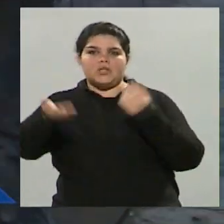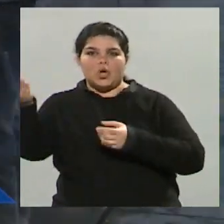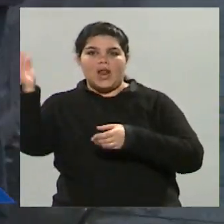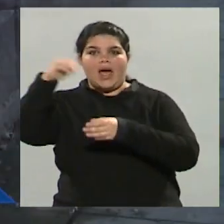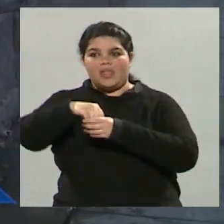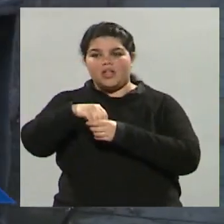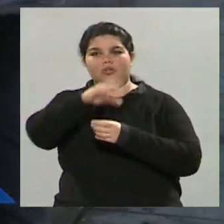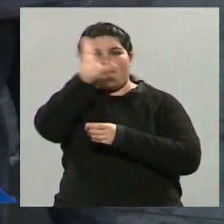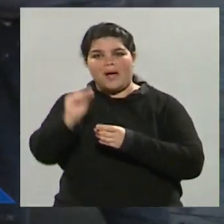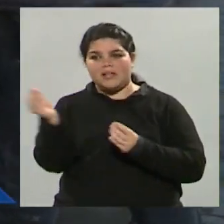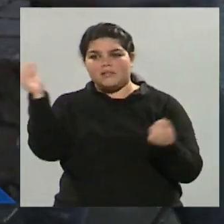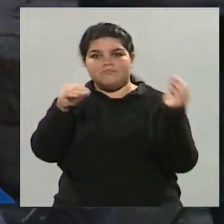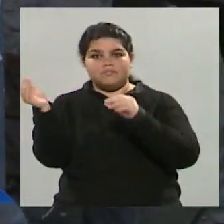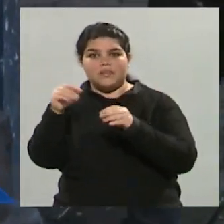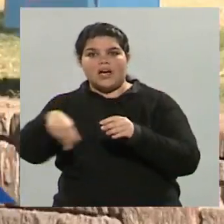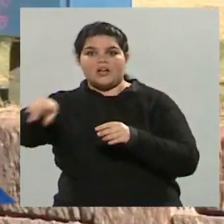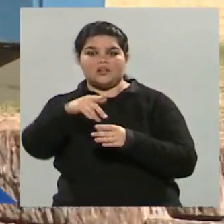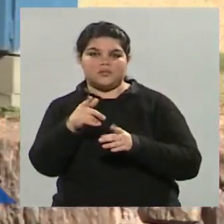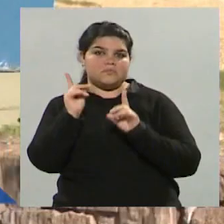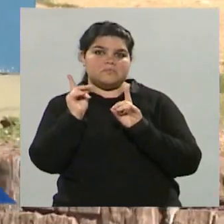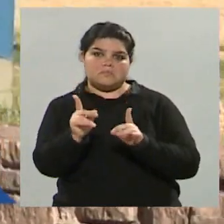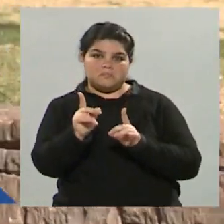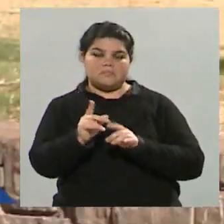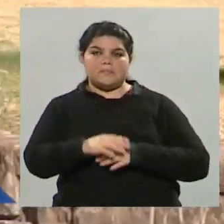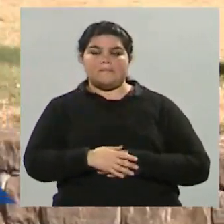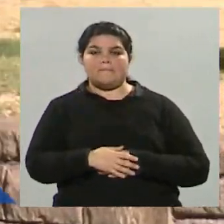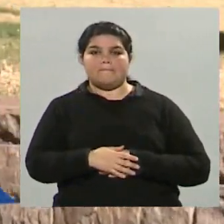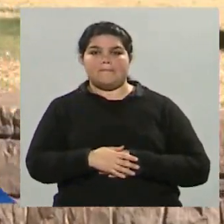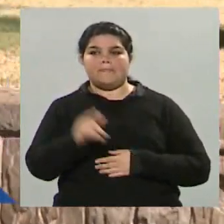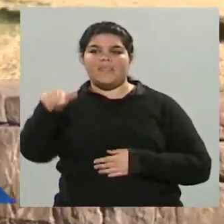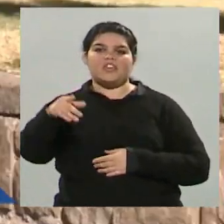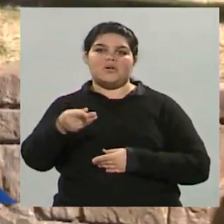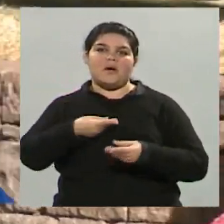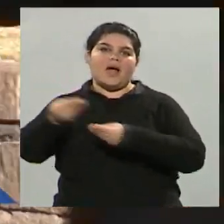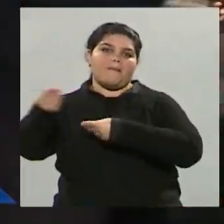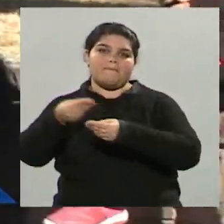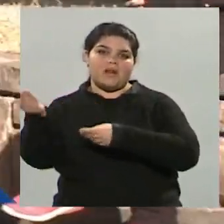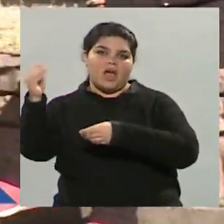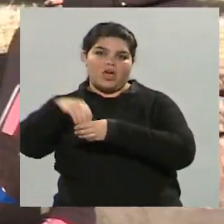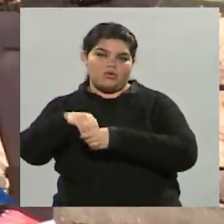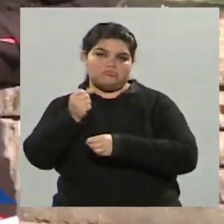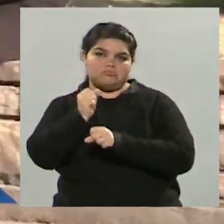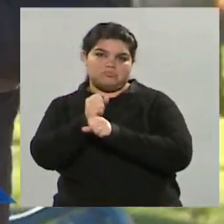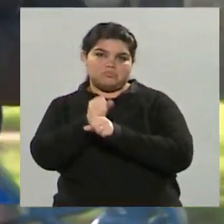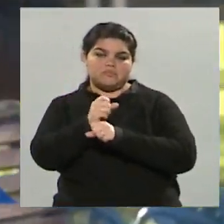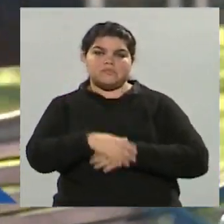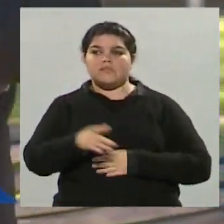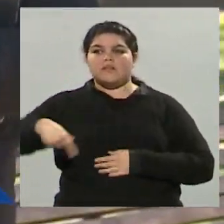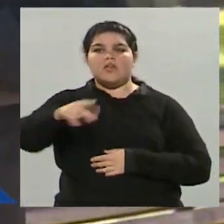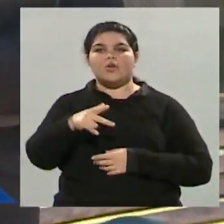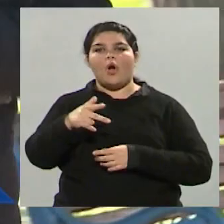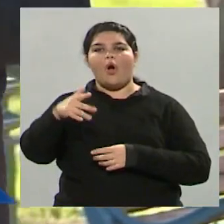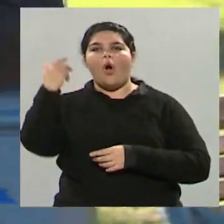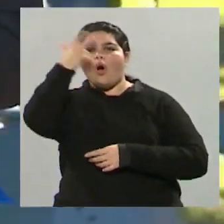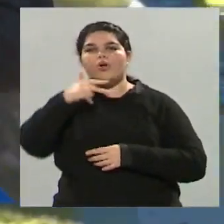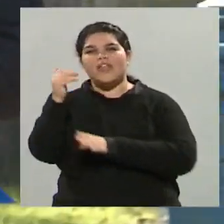nuestro país, de los países que están participando, que son empleados, digamos, y que ocupan hotelería intermedia y